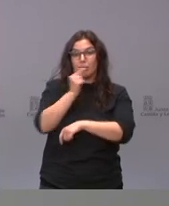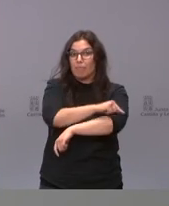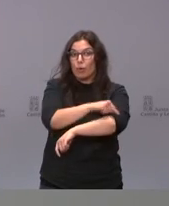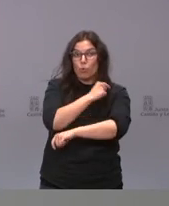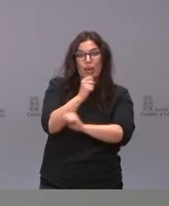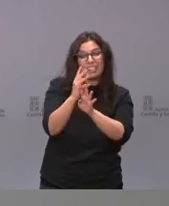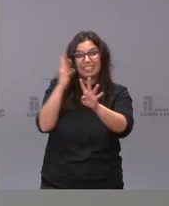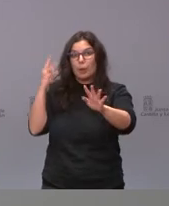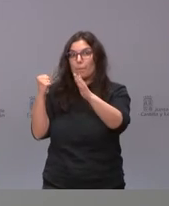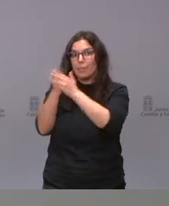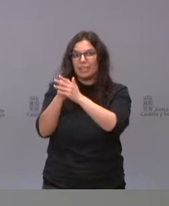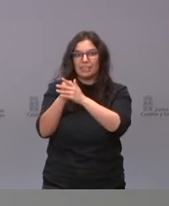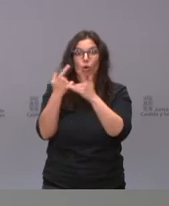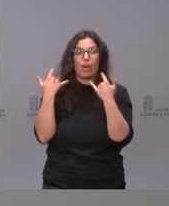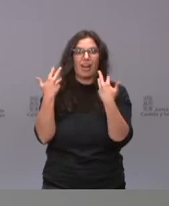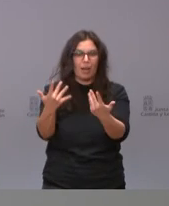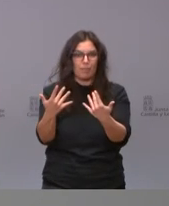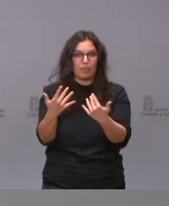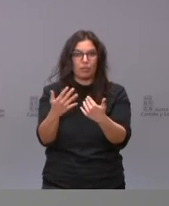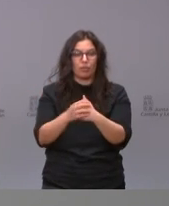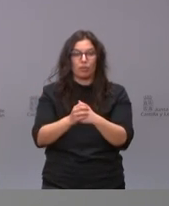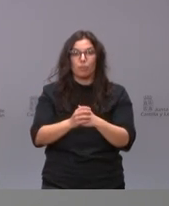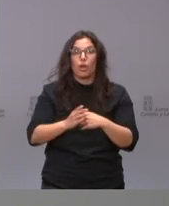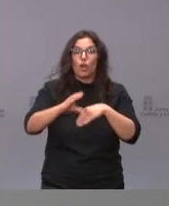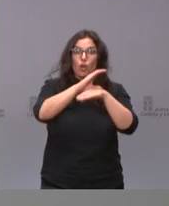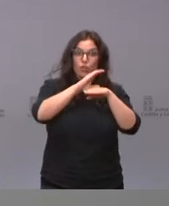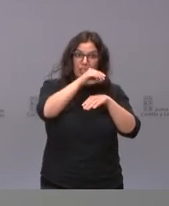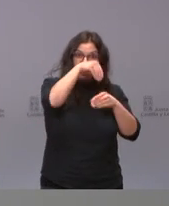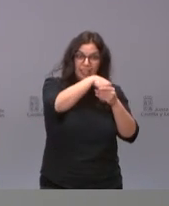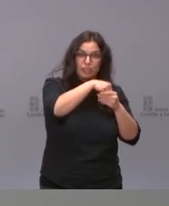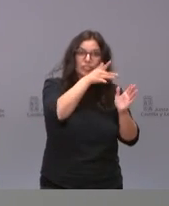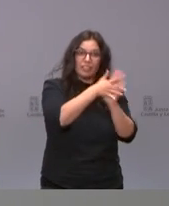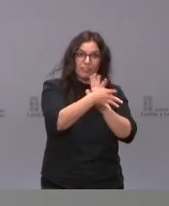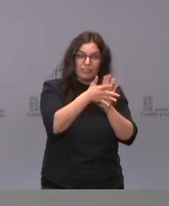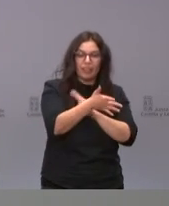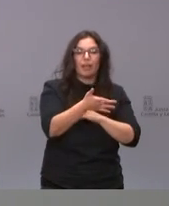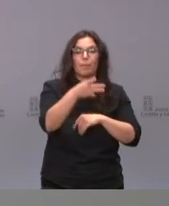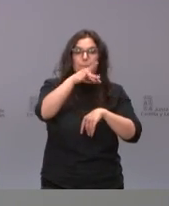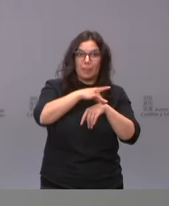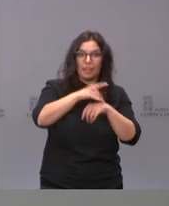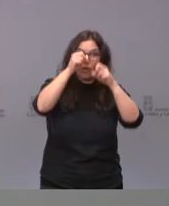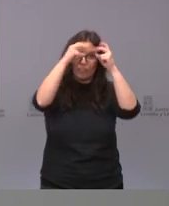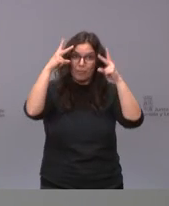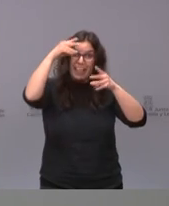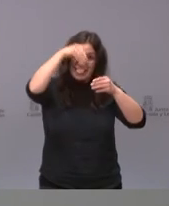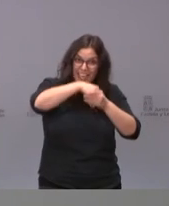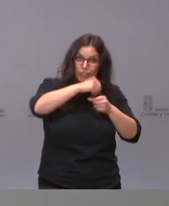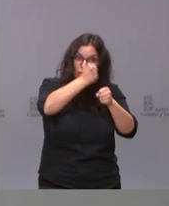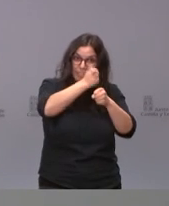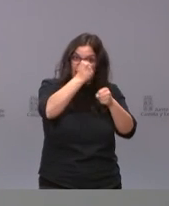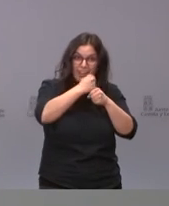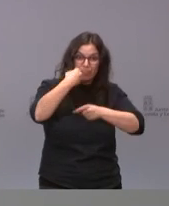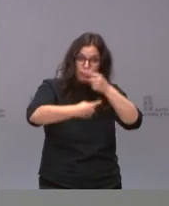mínimo tiempo posible pero es que además en la consejería es que lo hacemos con medios propios es decir que aquellos médicos y enfermeras que trabajan en la consejería